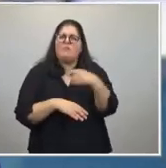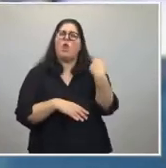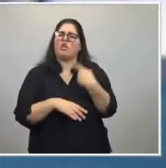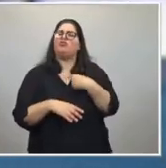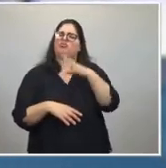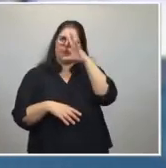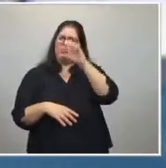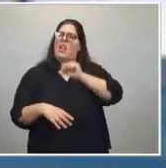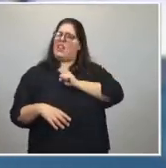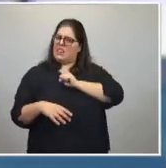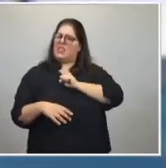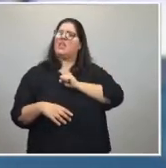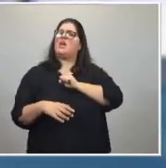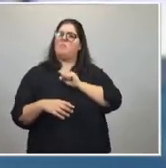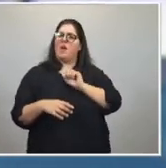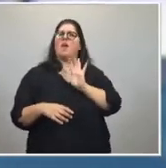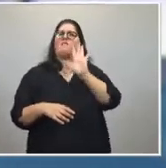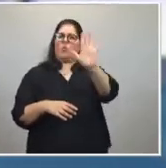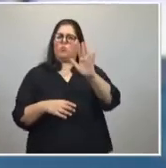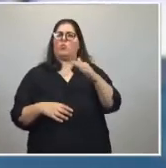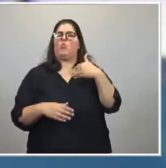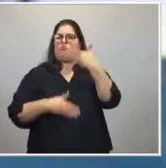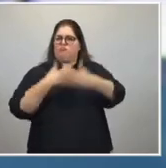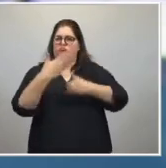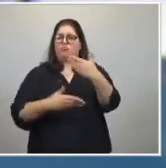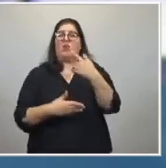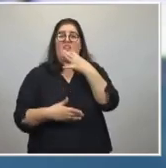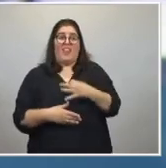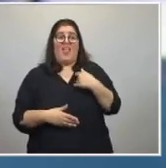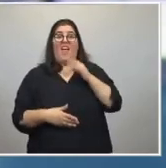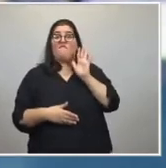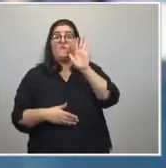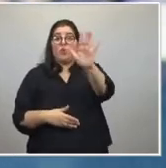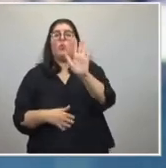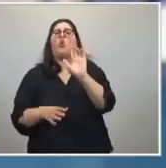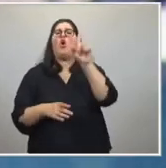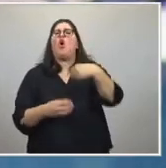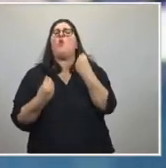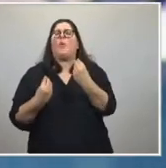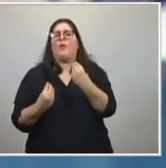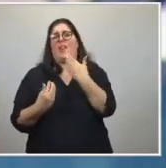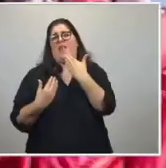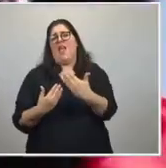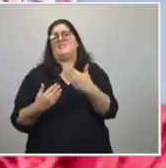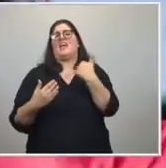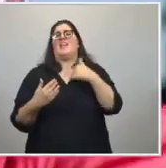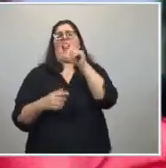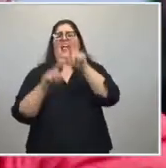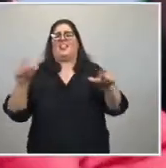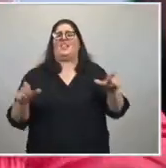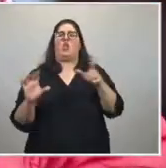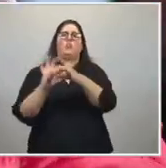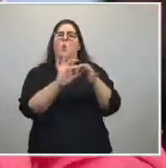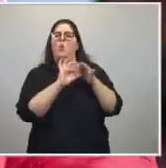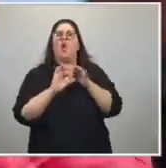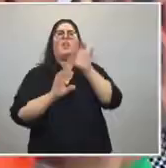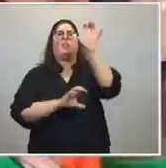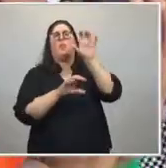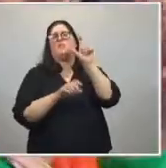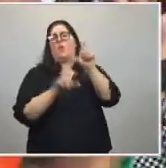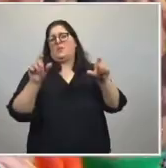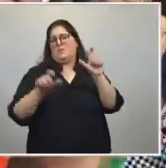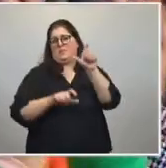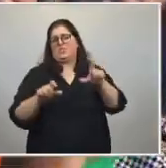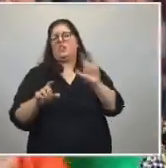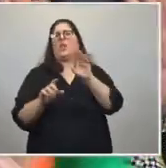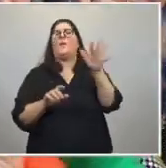valentía para encarar lo que viene, porque lo que viene es con la unión de los argentinos, de los bonaerenses y